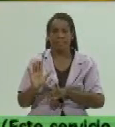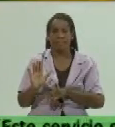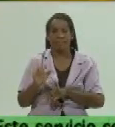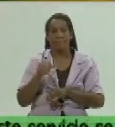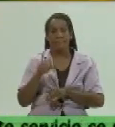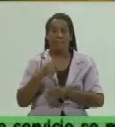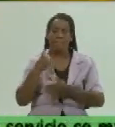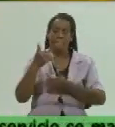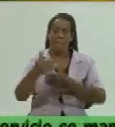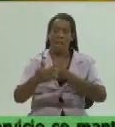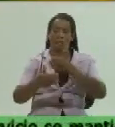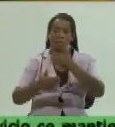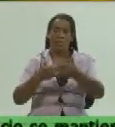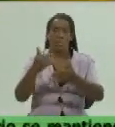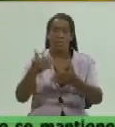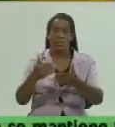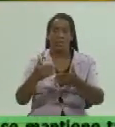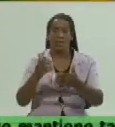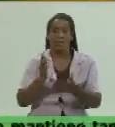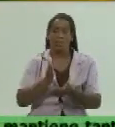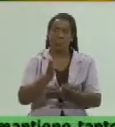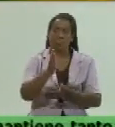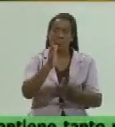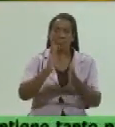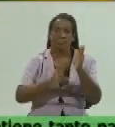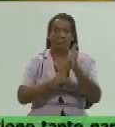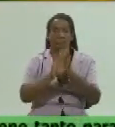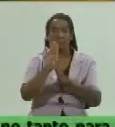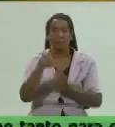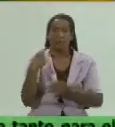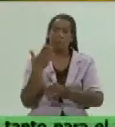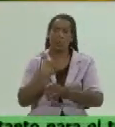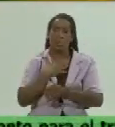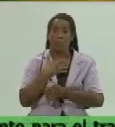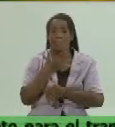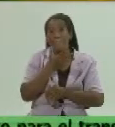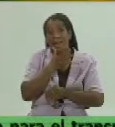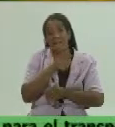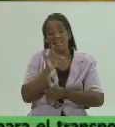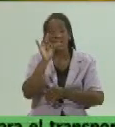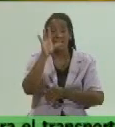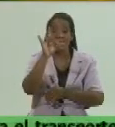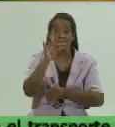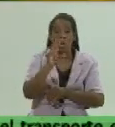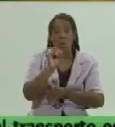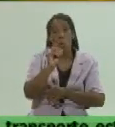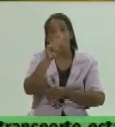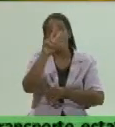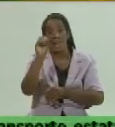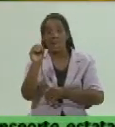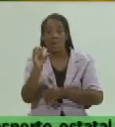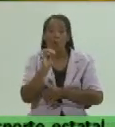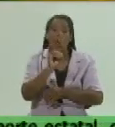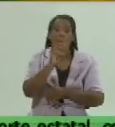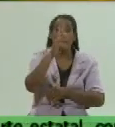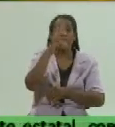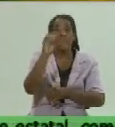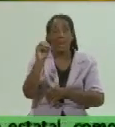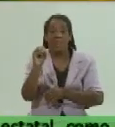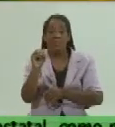dando pasos de avance nosotros queremos ya en los próximos 15, 20 días hemos estado diciendo que el 30 de abril debemos hacer un resumen ya